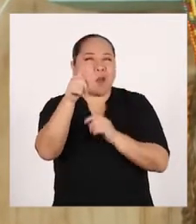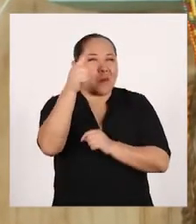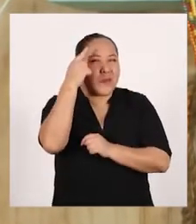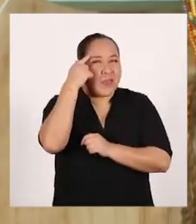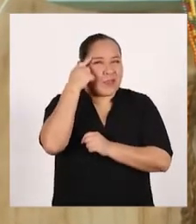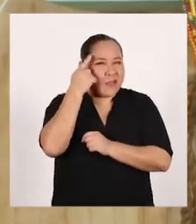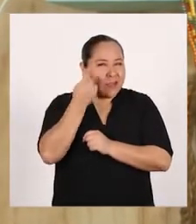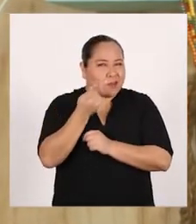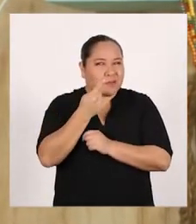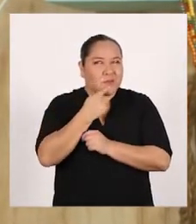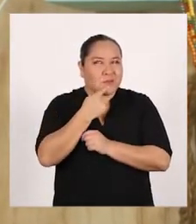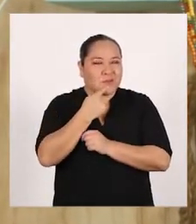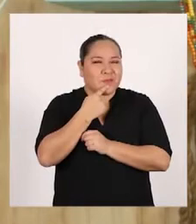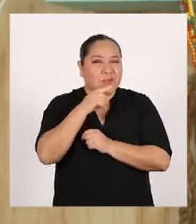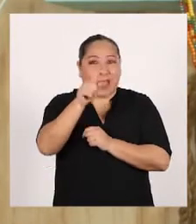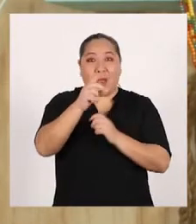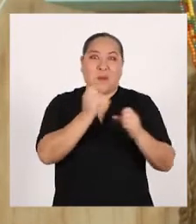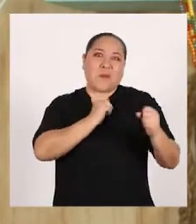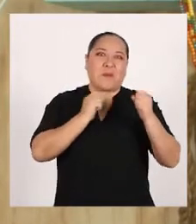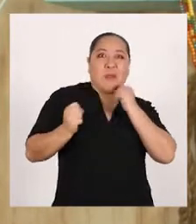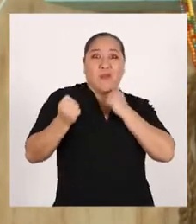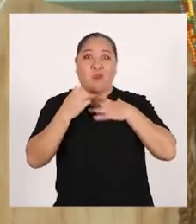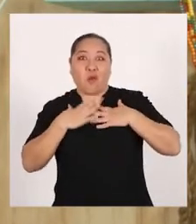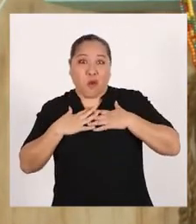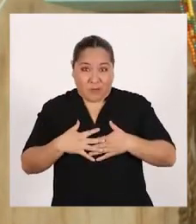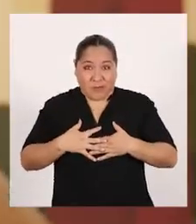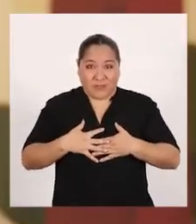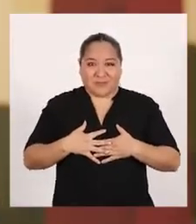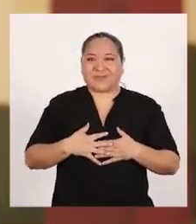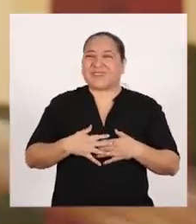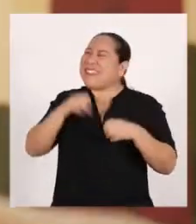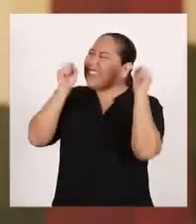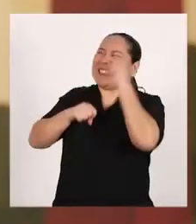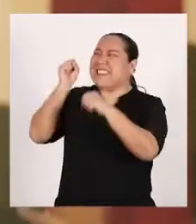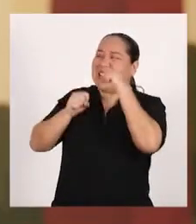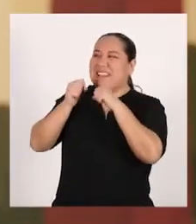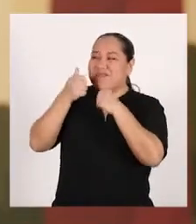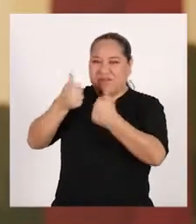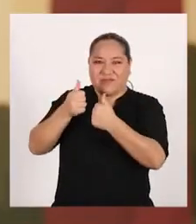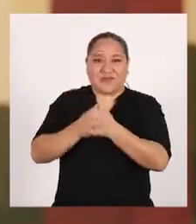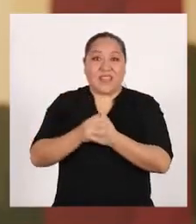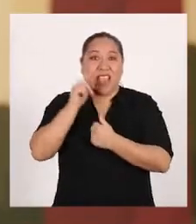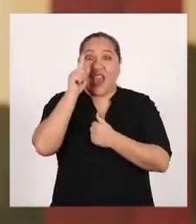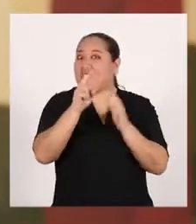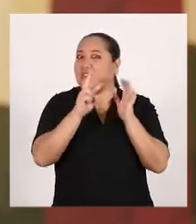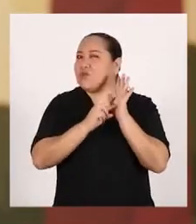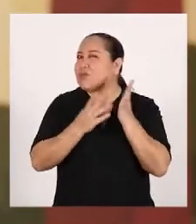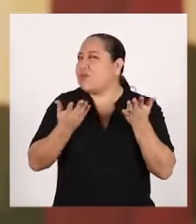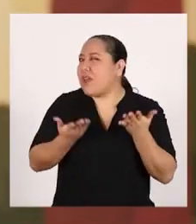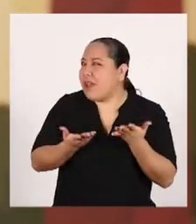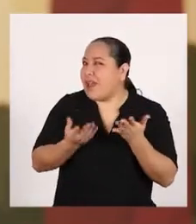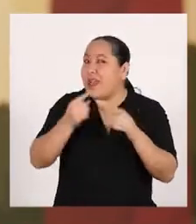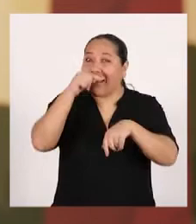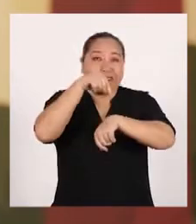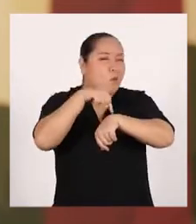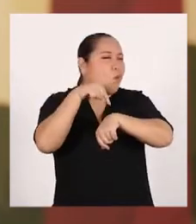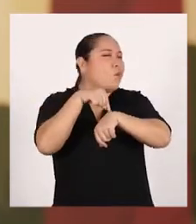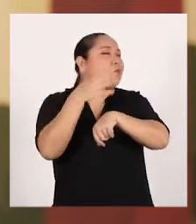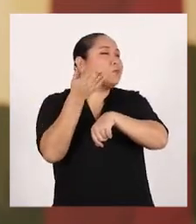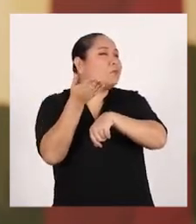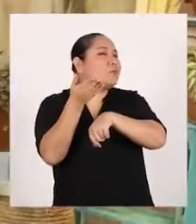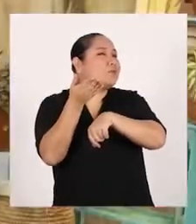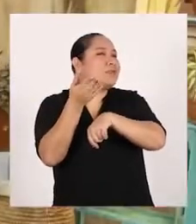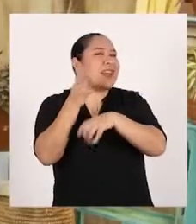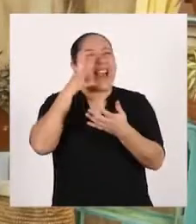parece si mientras tanto nos preparamos para mover nuestro cuerpo? ¡Claro que sí! Eso significa que es la hora de...